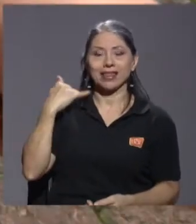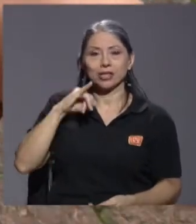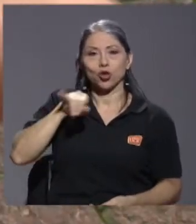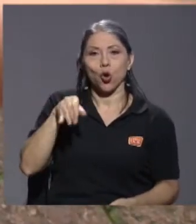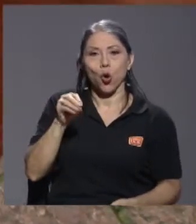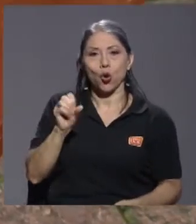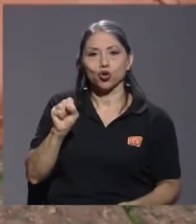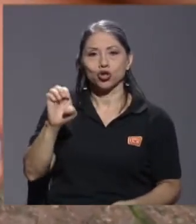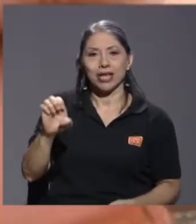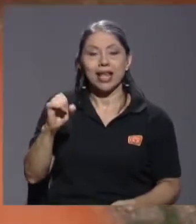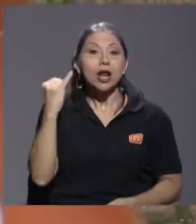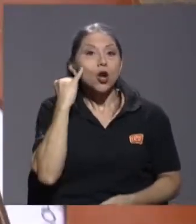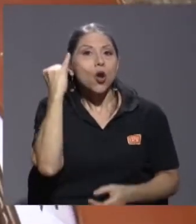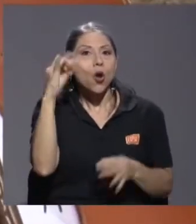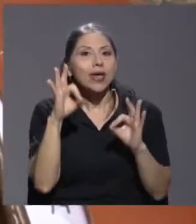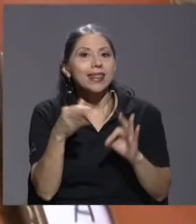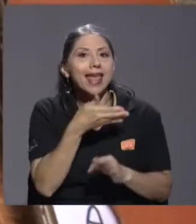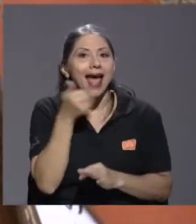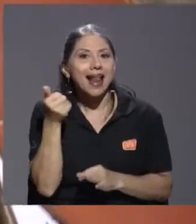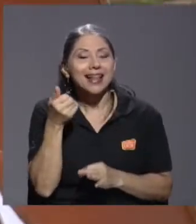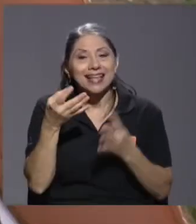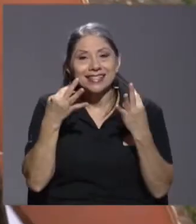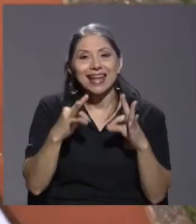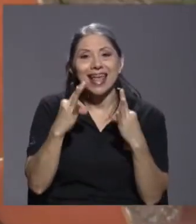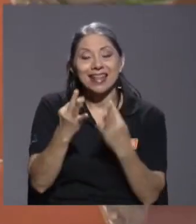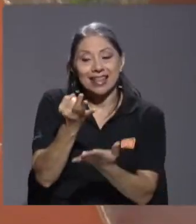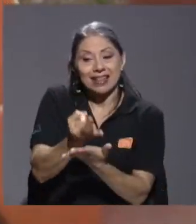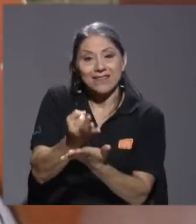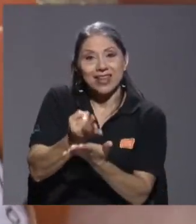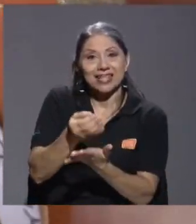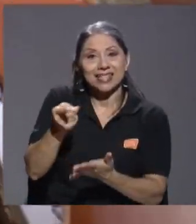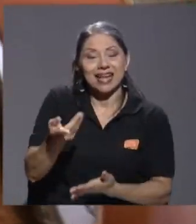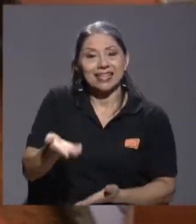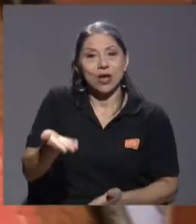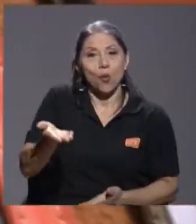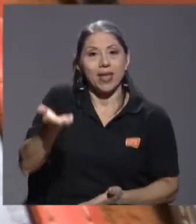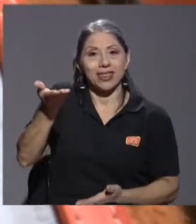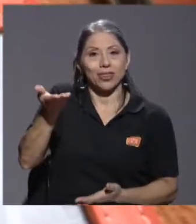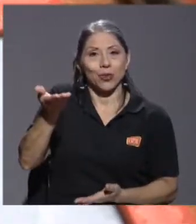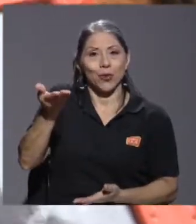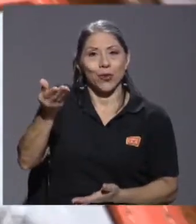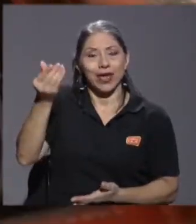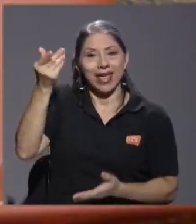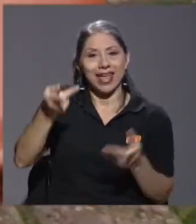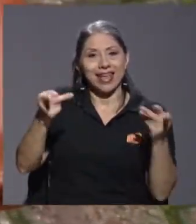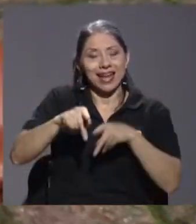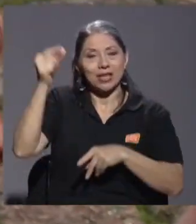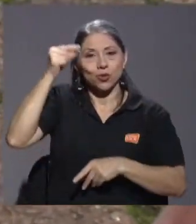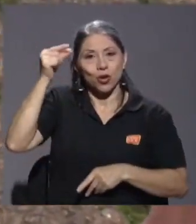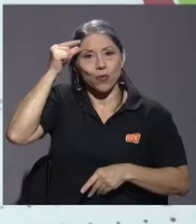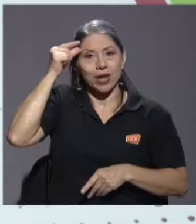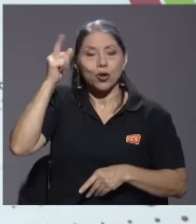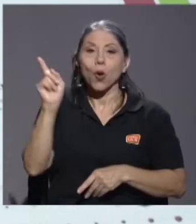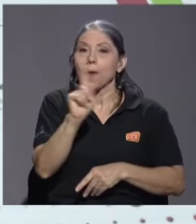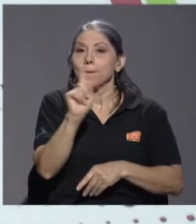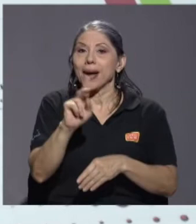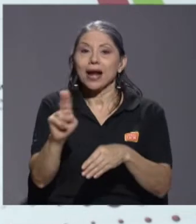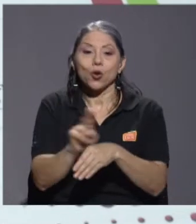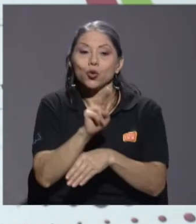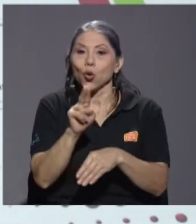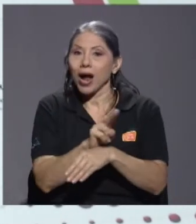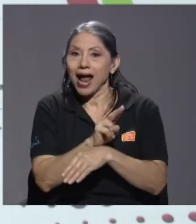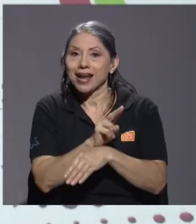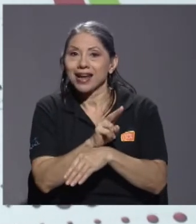financiar este aumento en el gasto del gobierno para no tocar ni